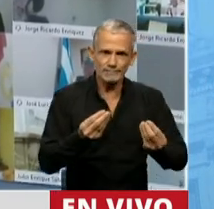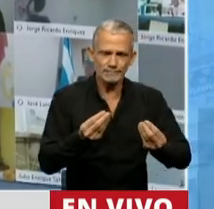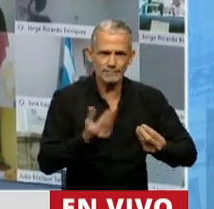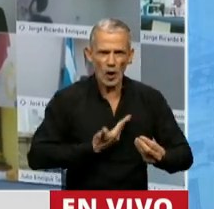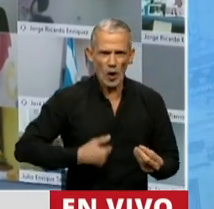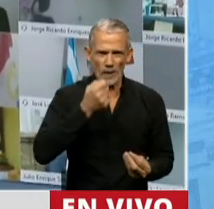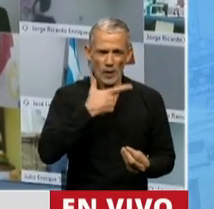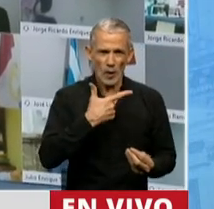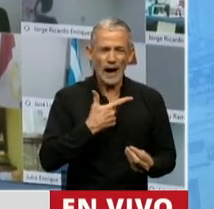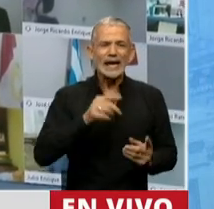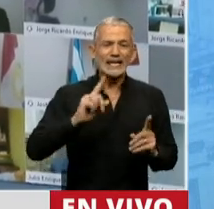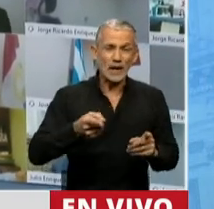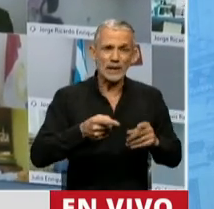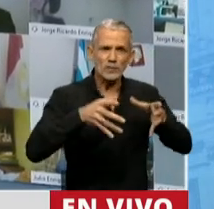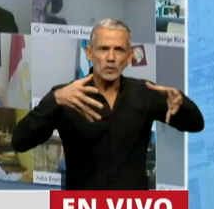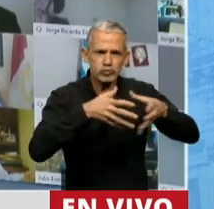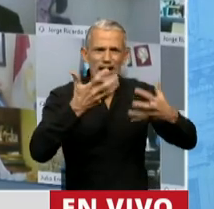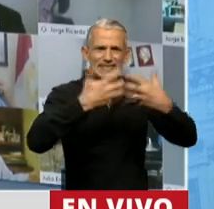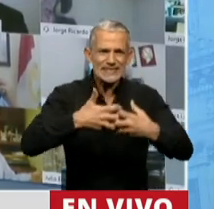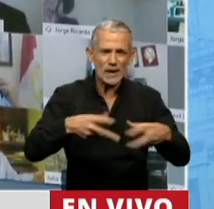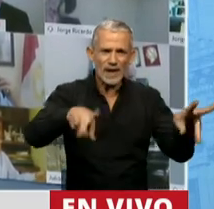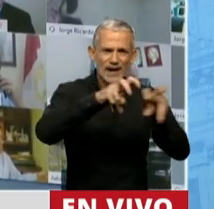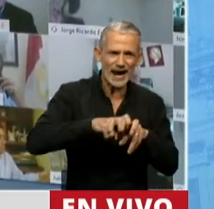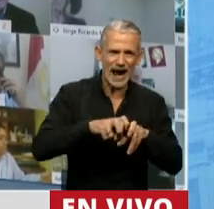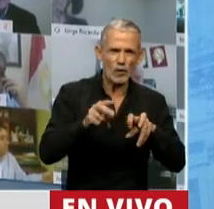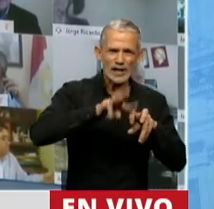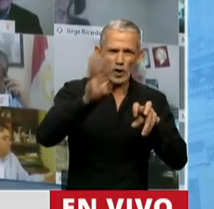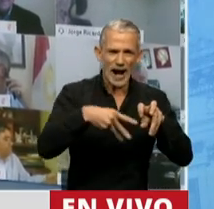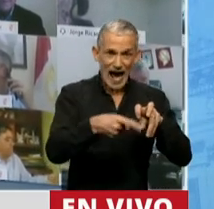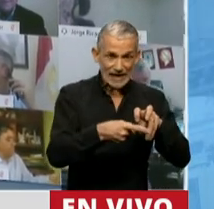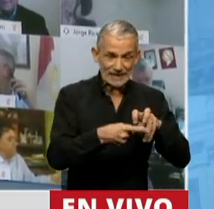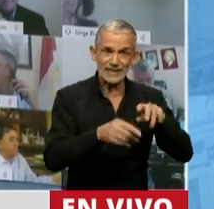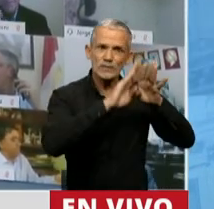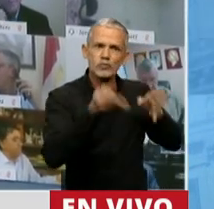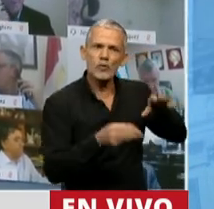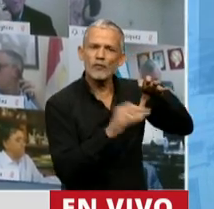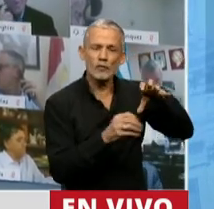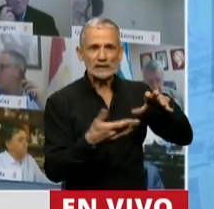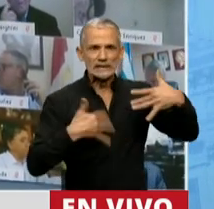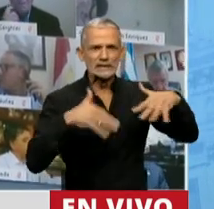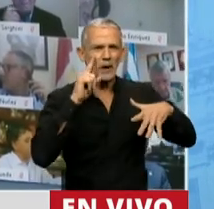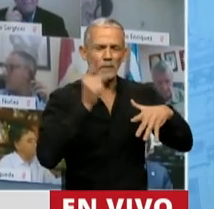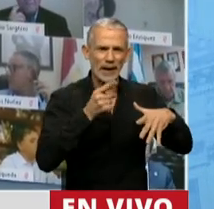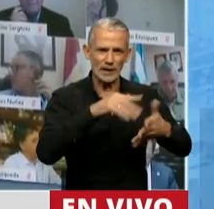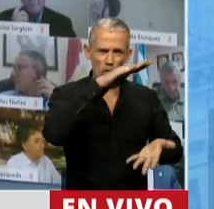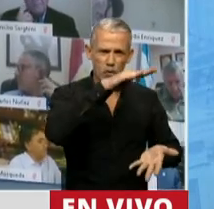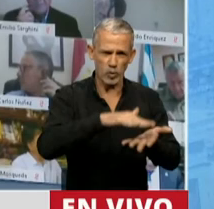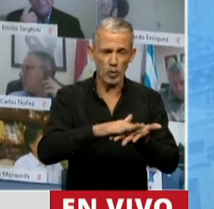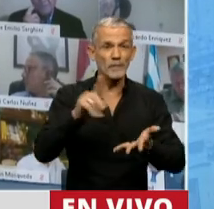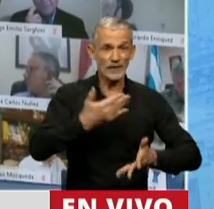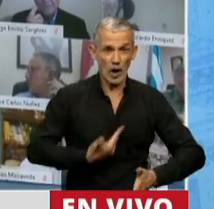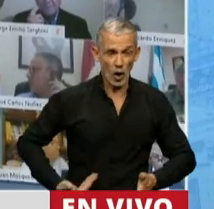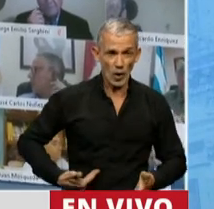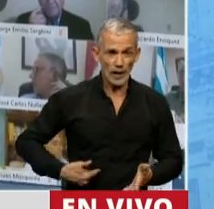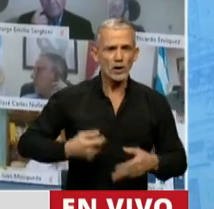jaque a todo el sistema previsional y dejaron fundido el fondo de garantía. Hoy nuestro gobierno se propone una vez